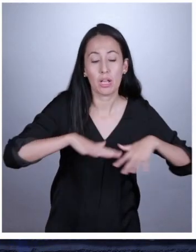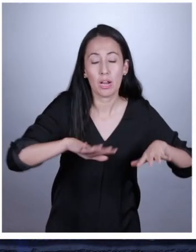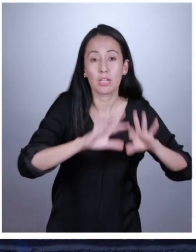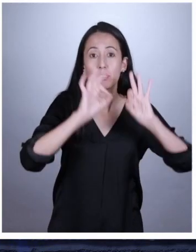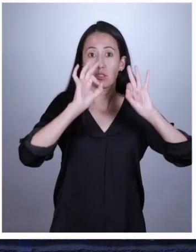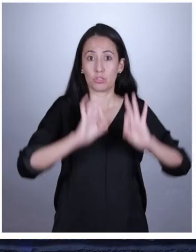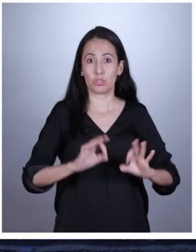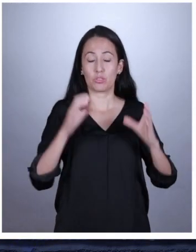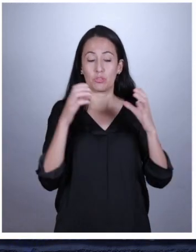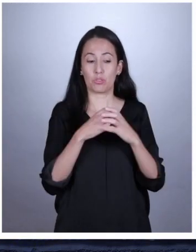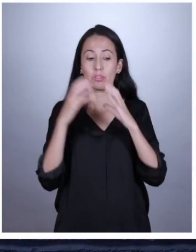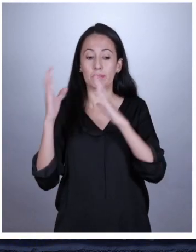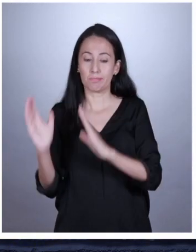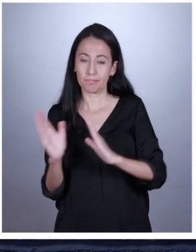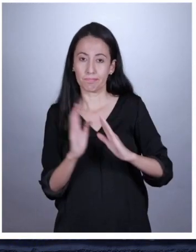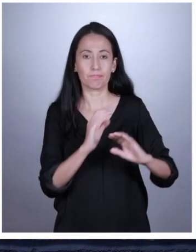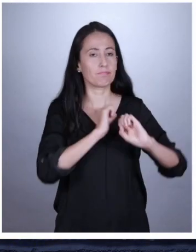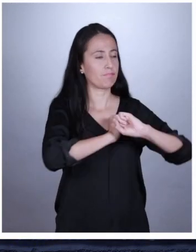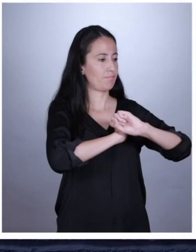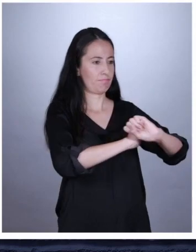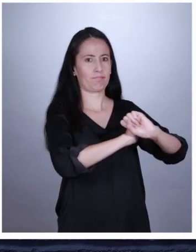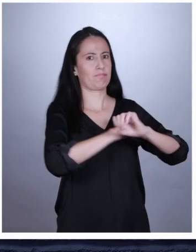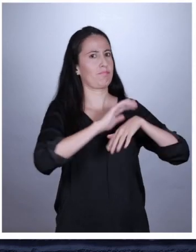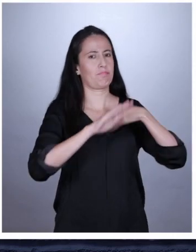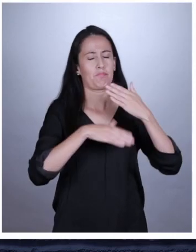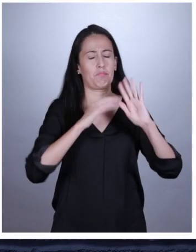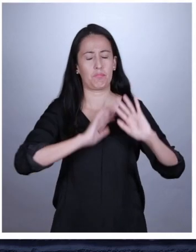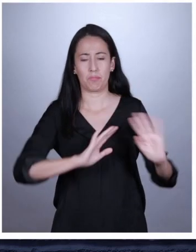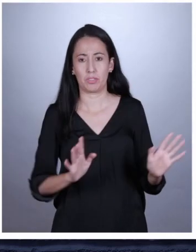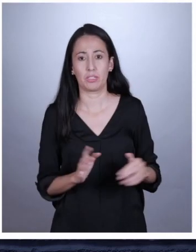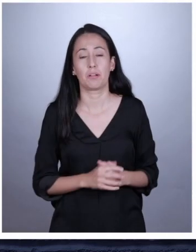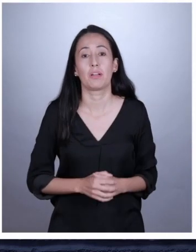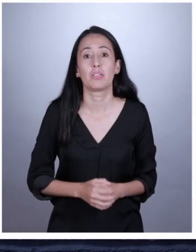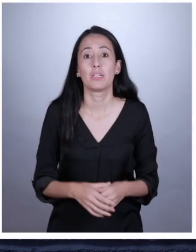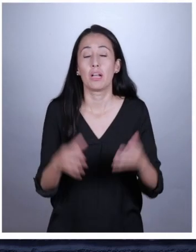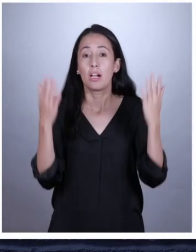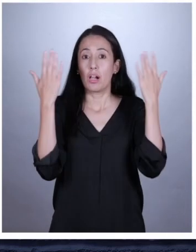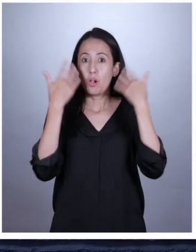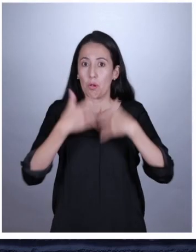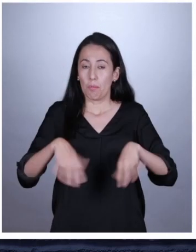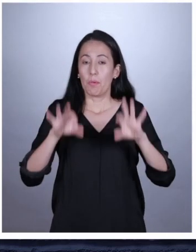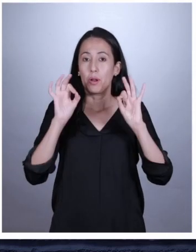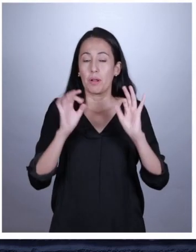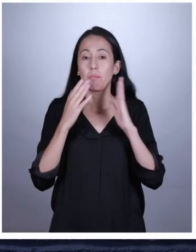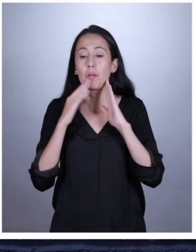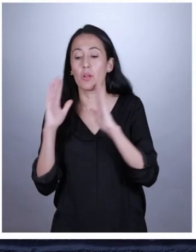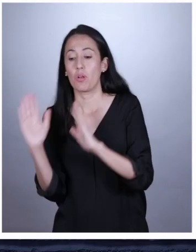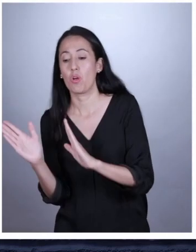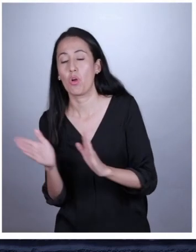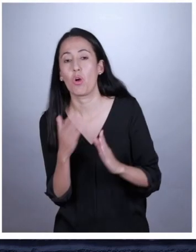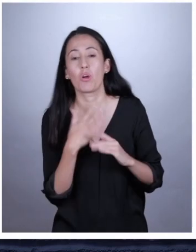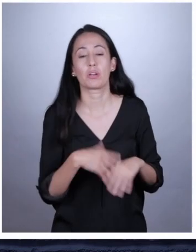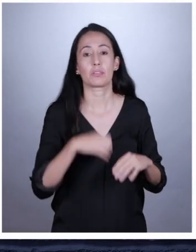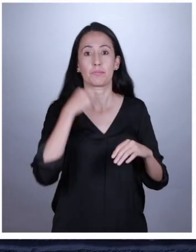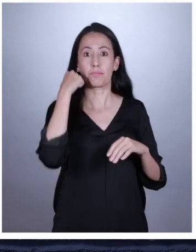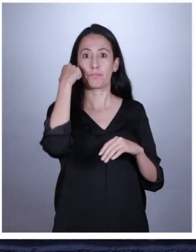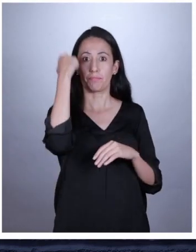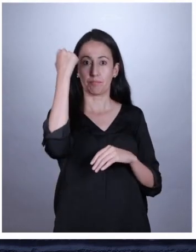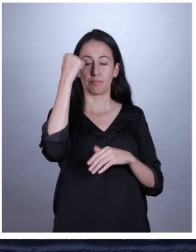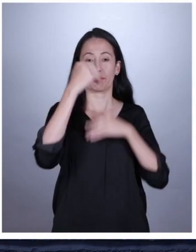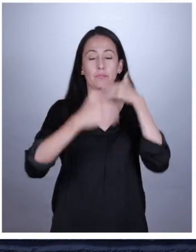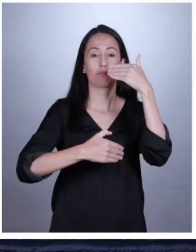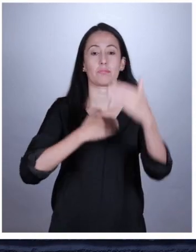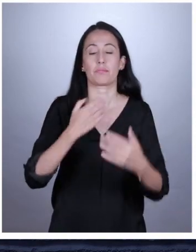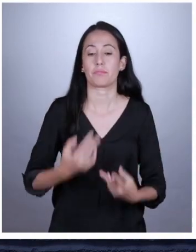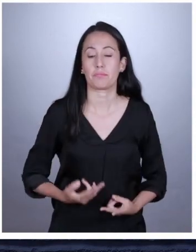beneficios que en esa época eran imposibles siquiera de imaginar. Por ejemplo, ahora hay derechos civiles.